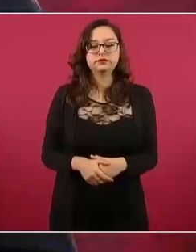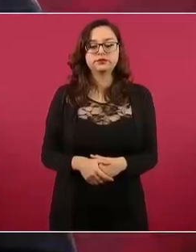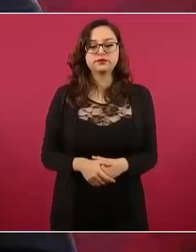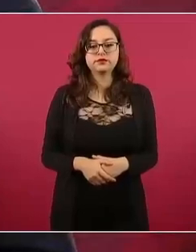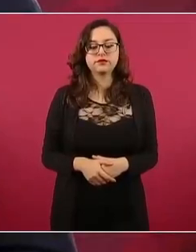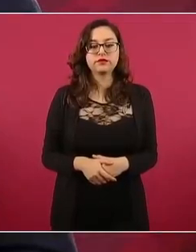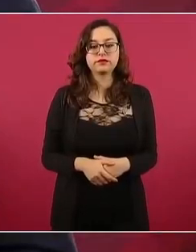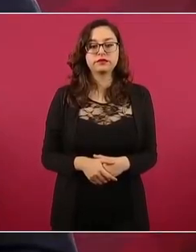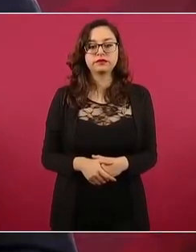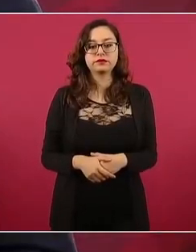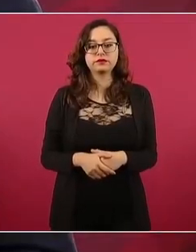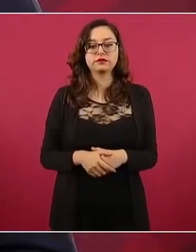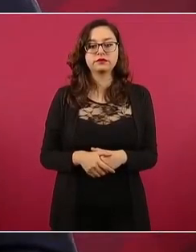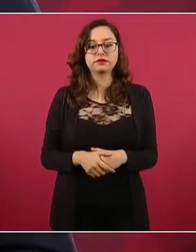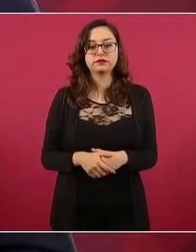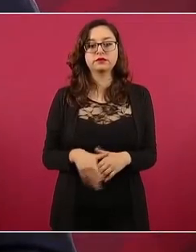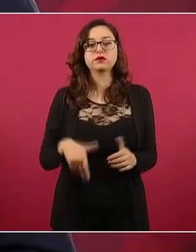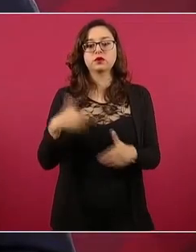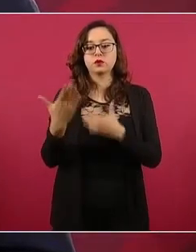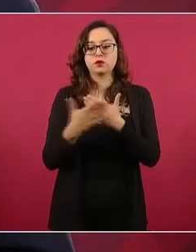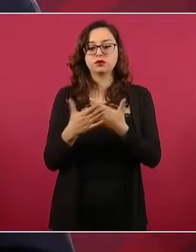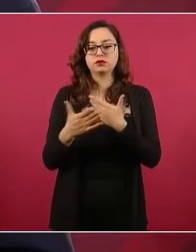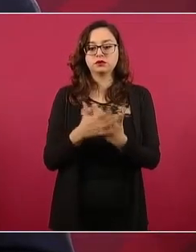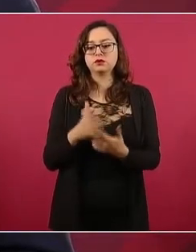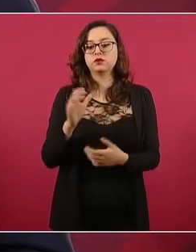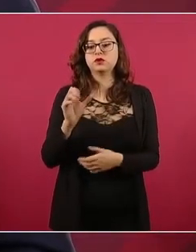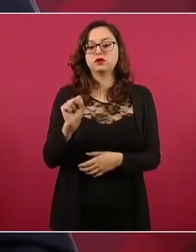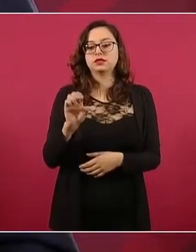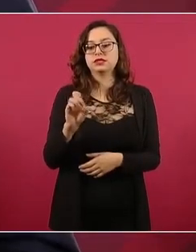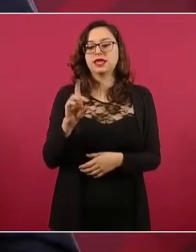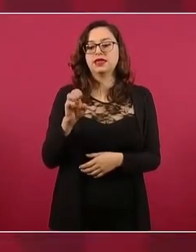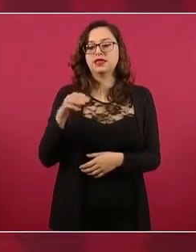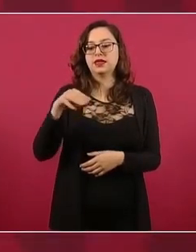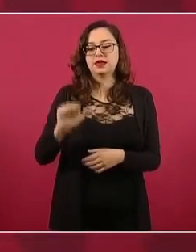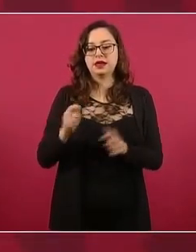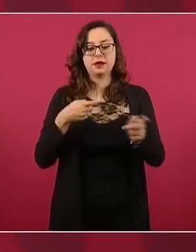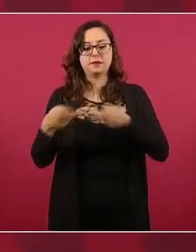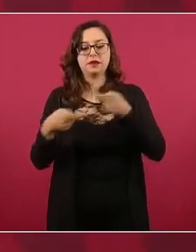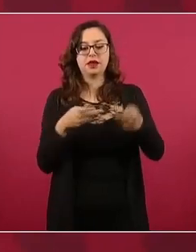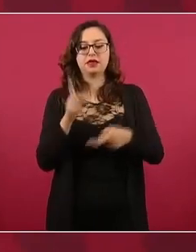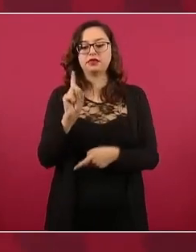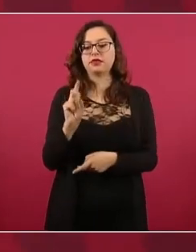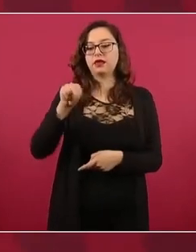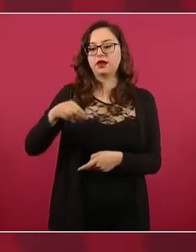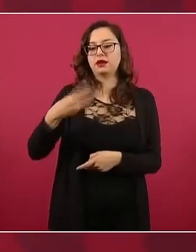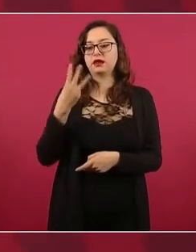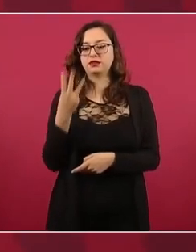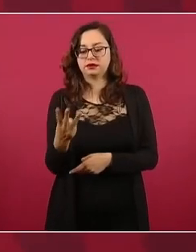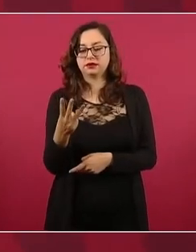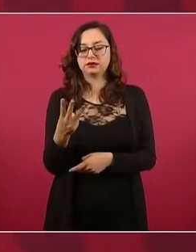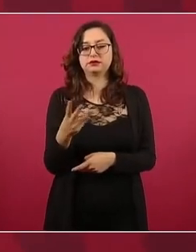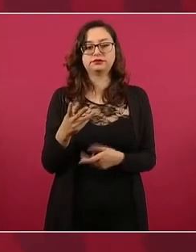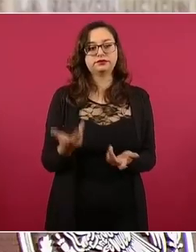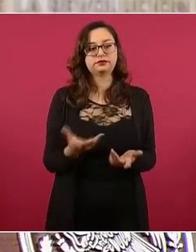la Secretaría de la Defensa a reforzar el plan DN3 para que esas colonias